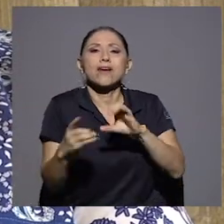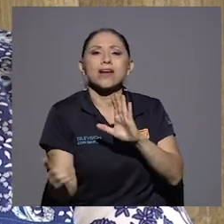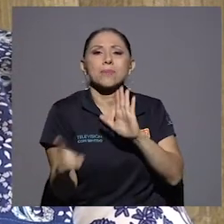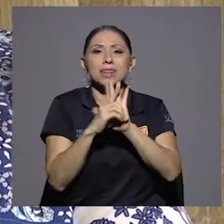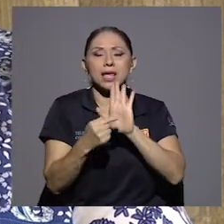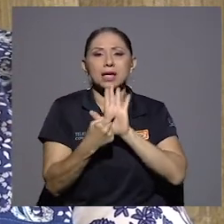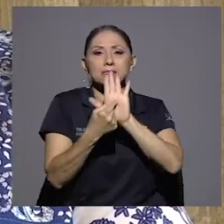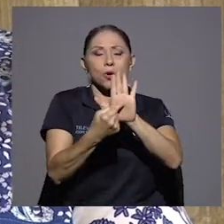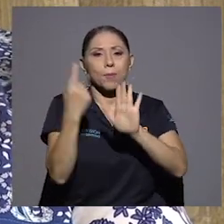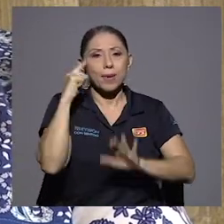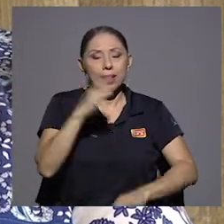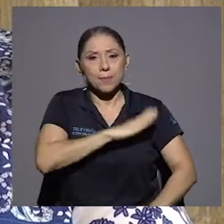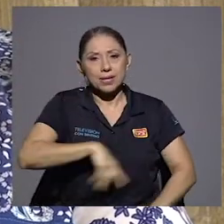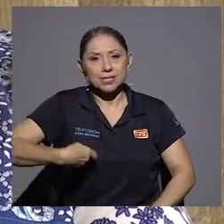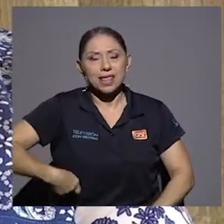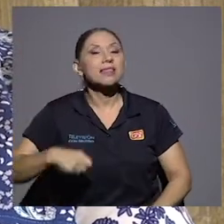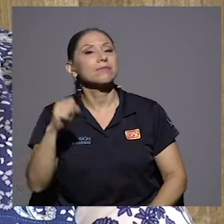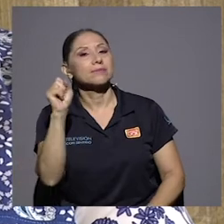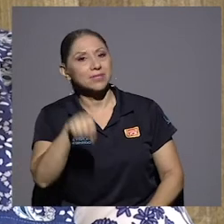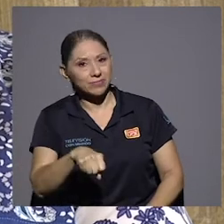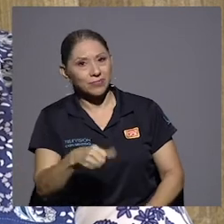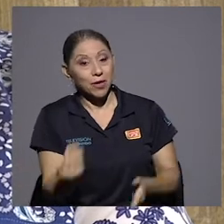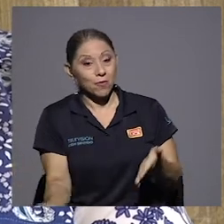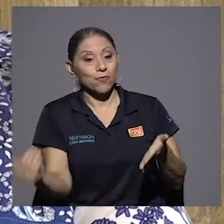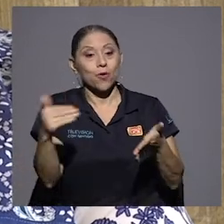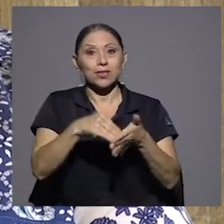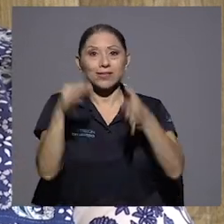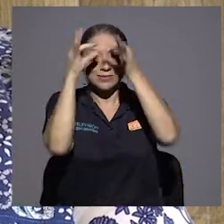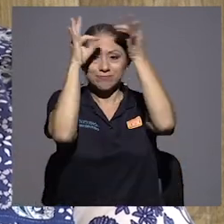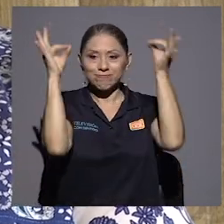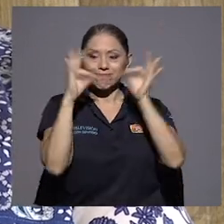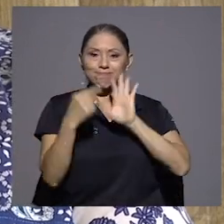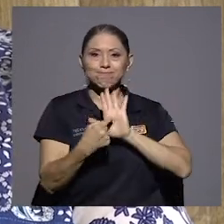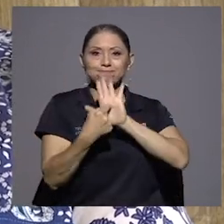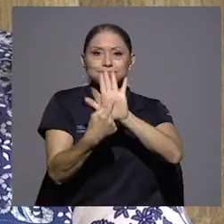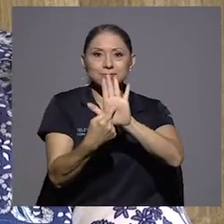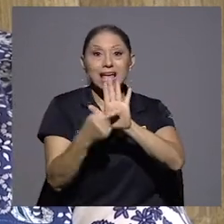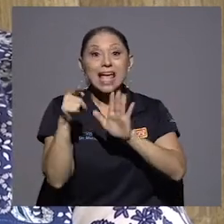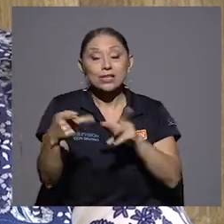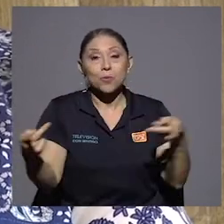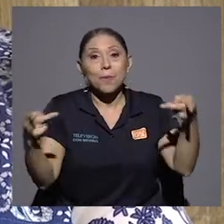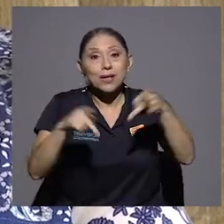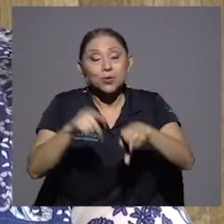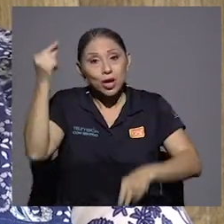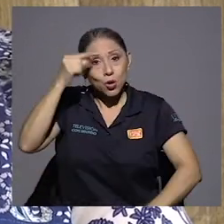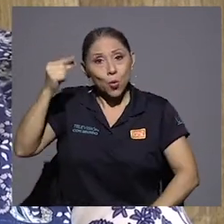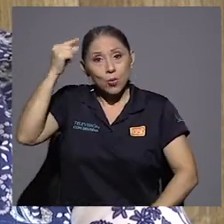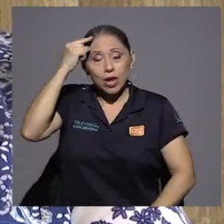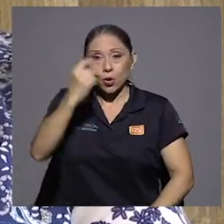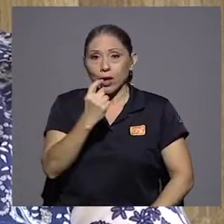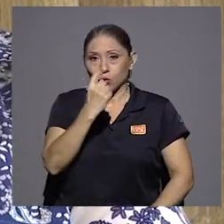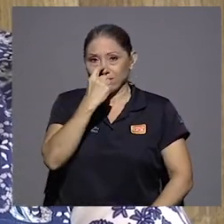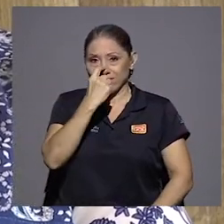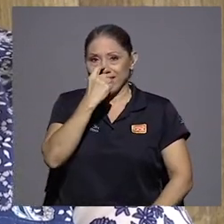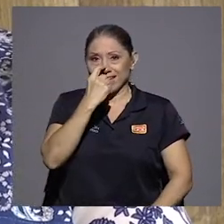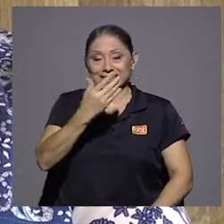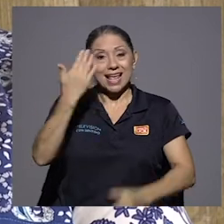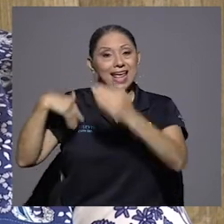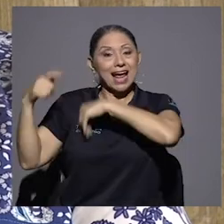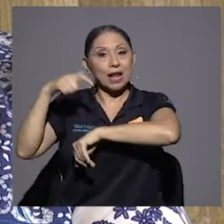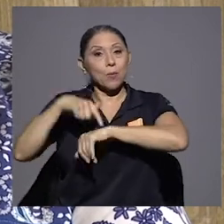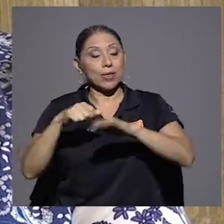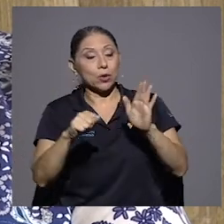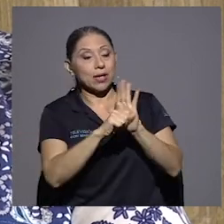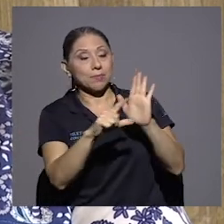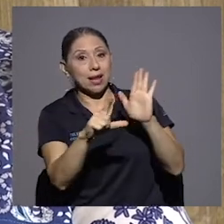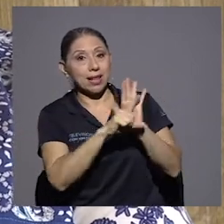muy interesante porque se dio en el gobierno de José Figueres y el presidente del congreso era don Luis